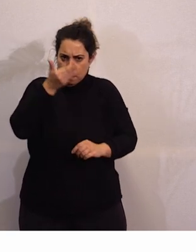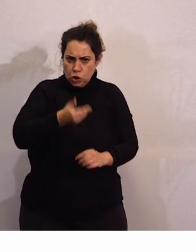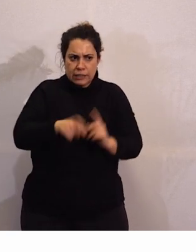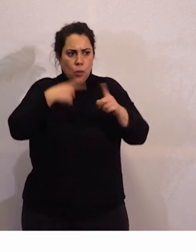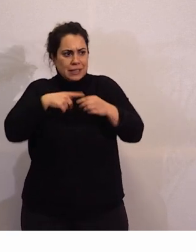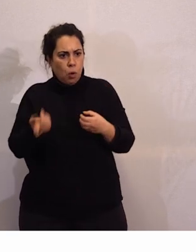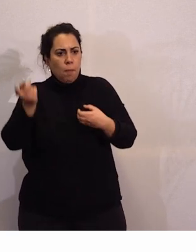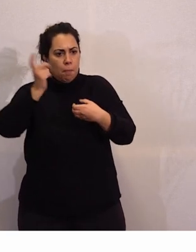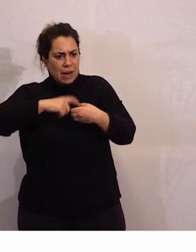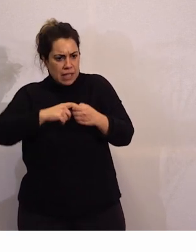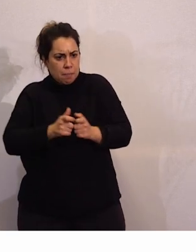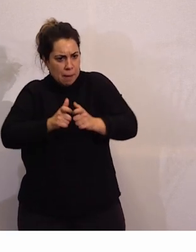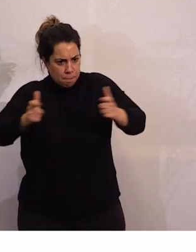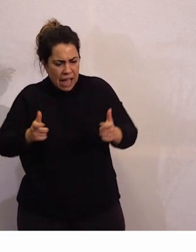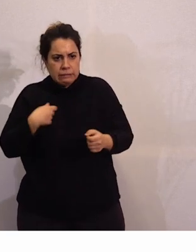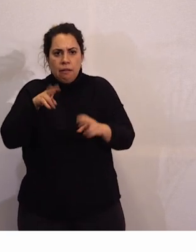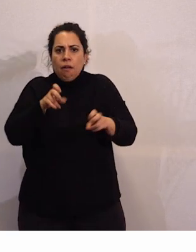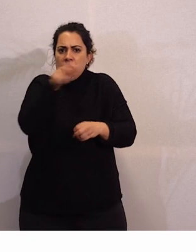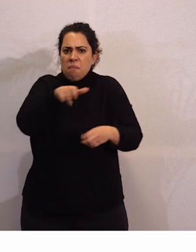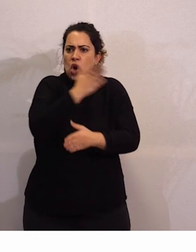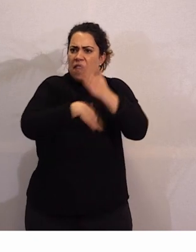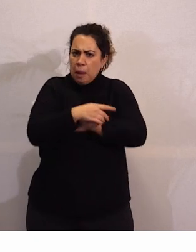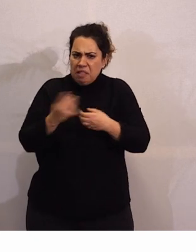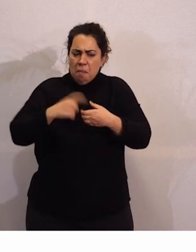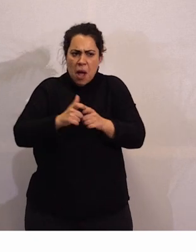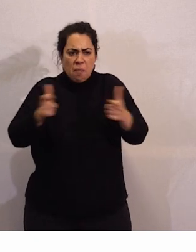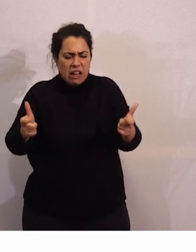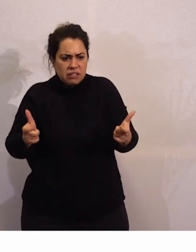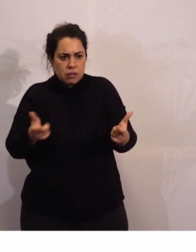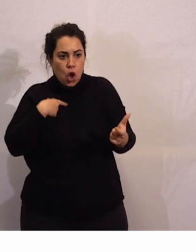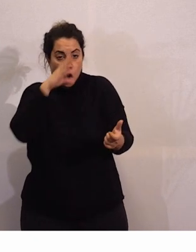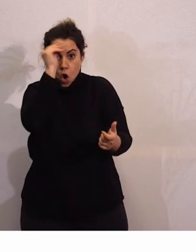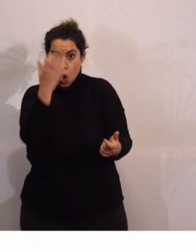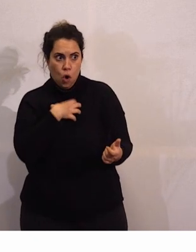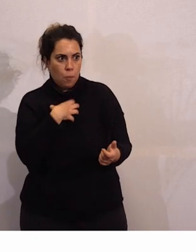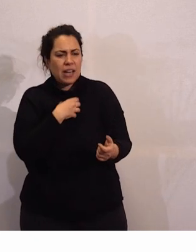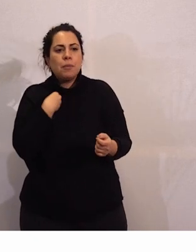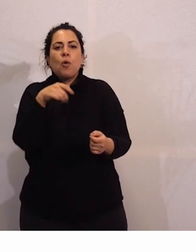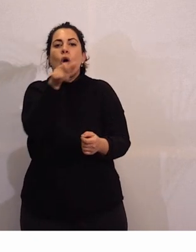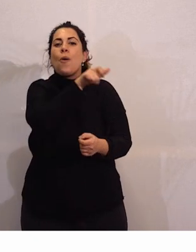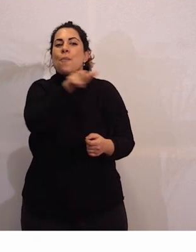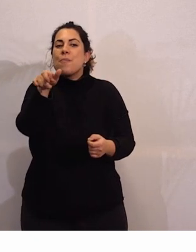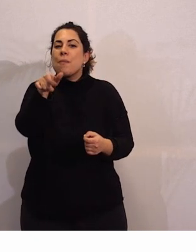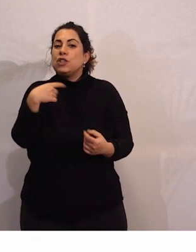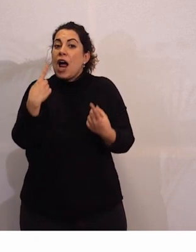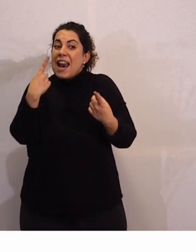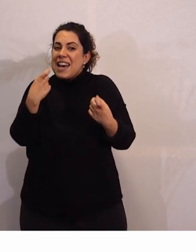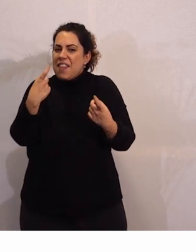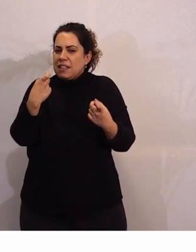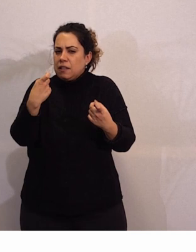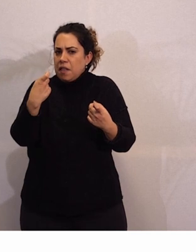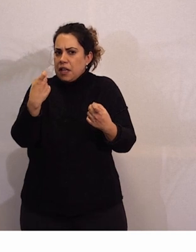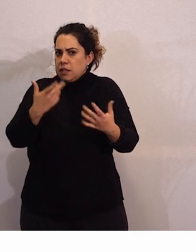participación de las personas con discapacidad, no nos podemos olvidar de las personas con grandes necesidades de apoyo.